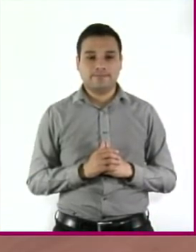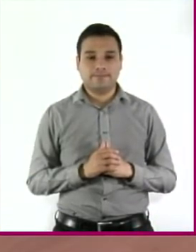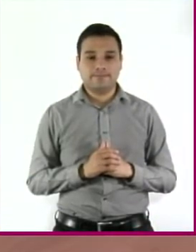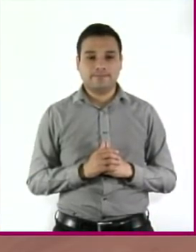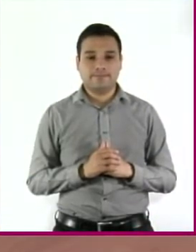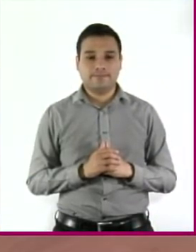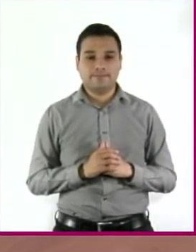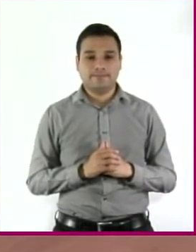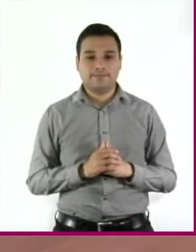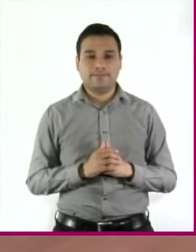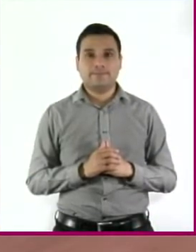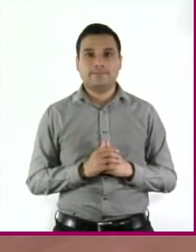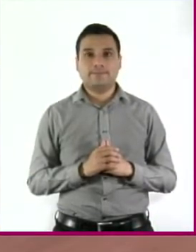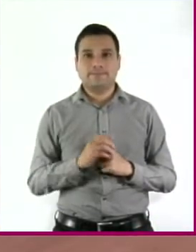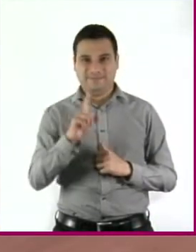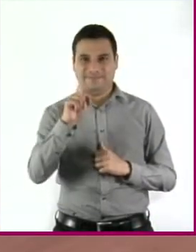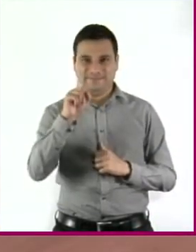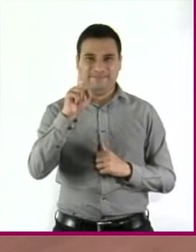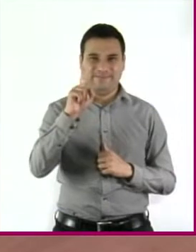¿Me da otra, por favor?